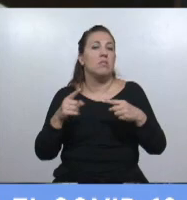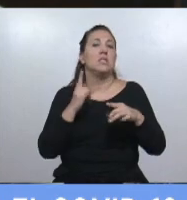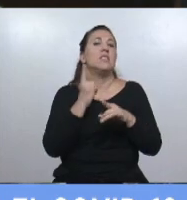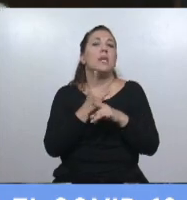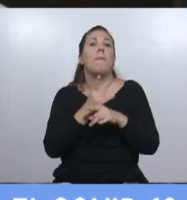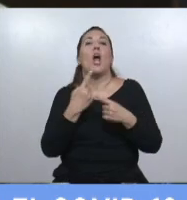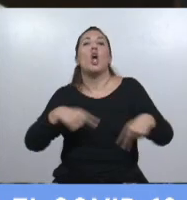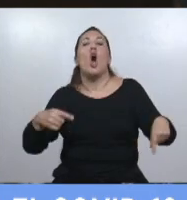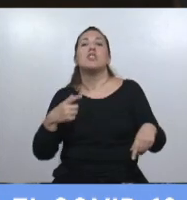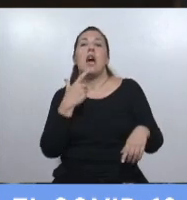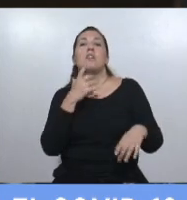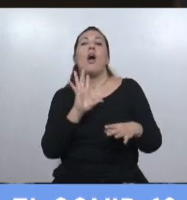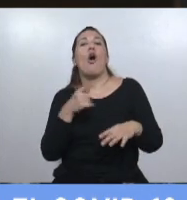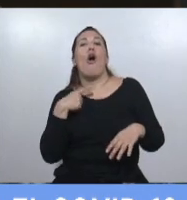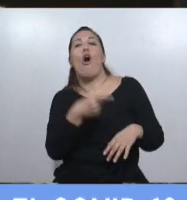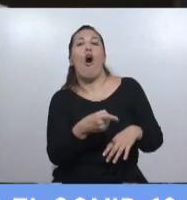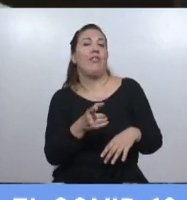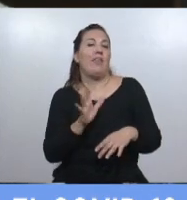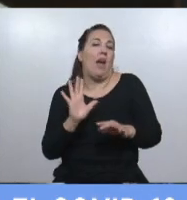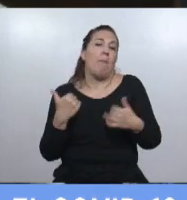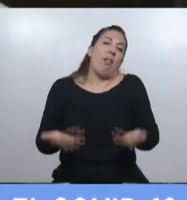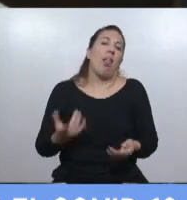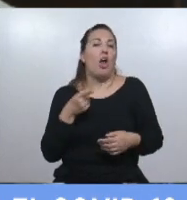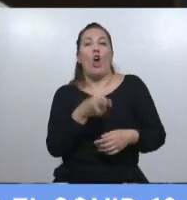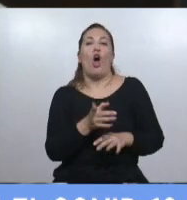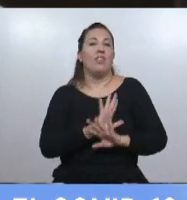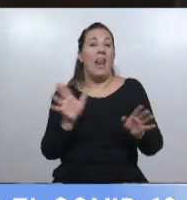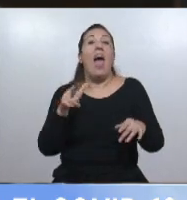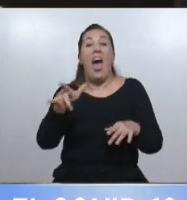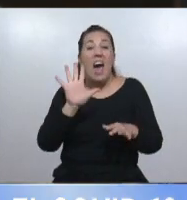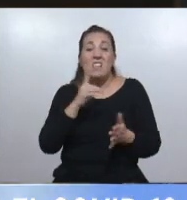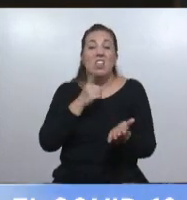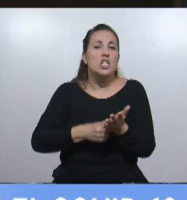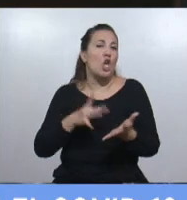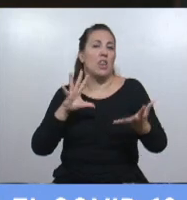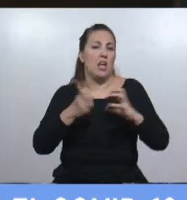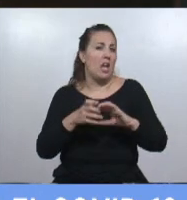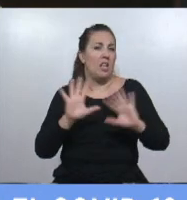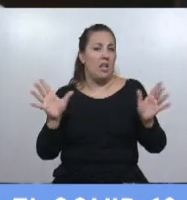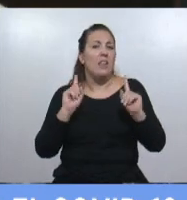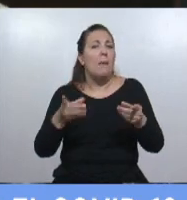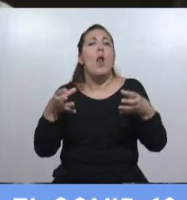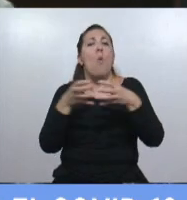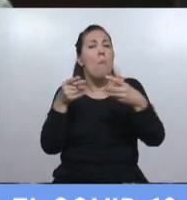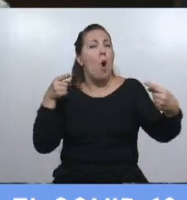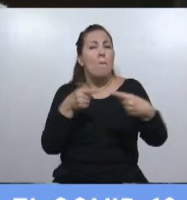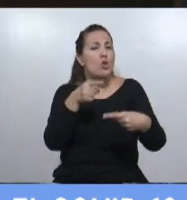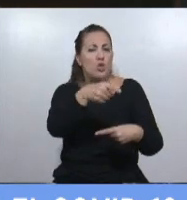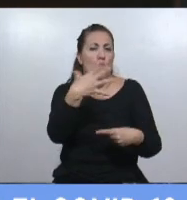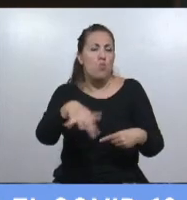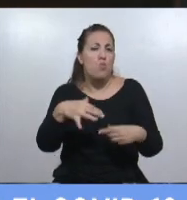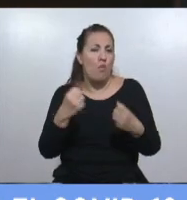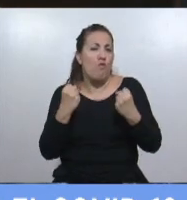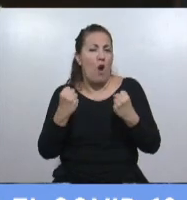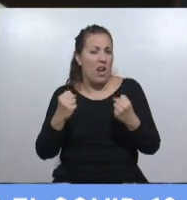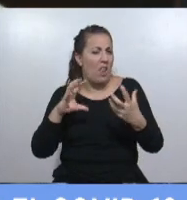oponerse por oponerse y es una decisión de muy destructiva una oposición además muy destructiva decía el otro